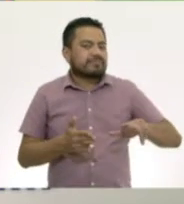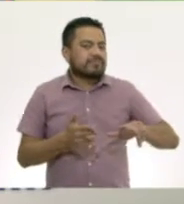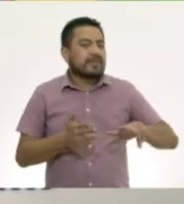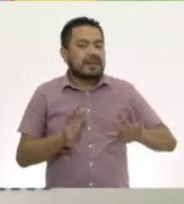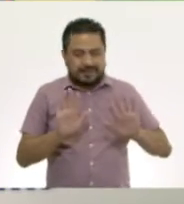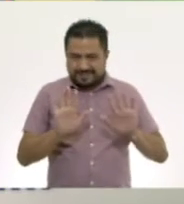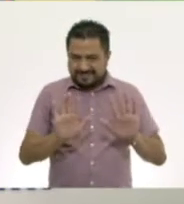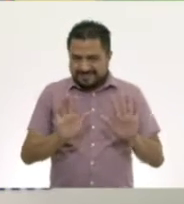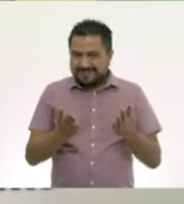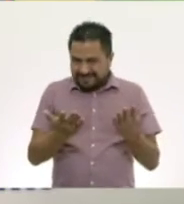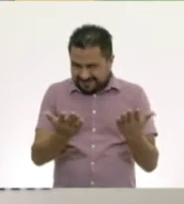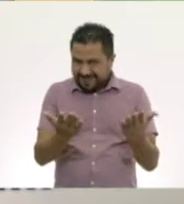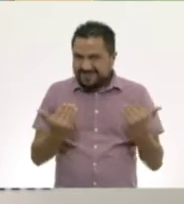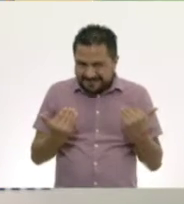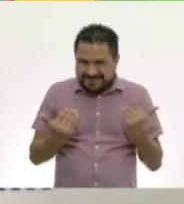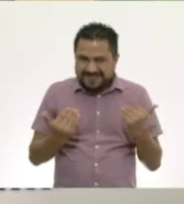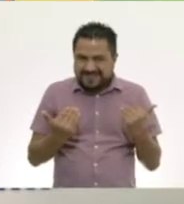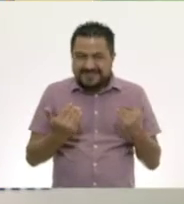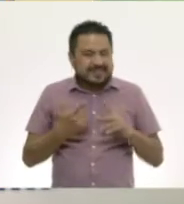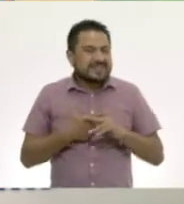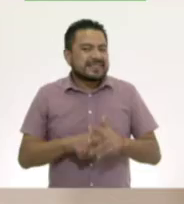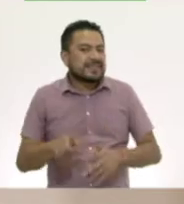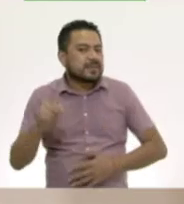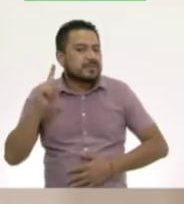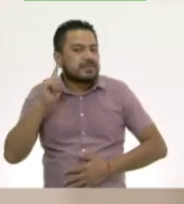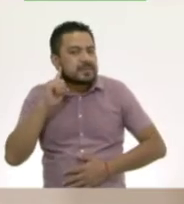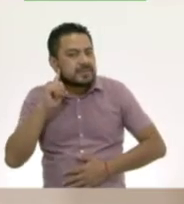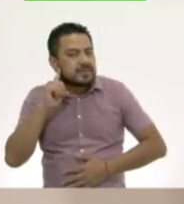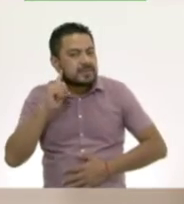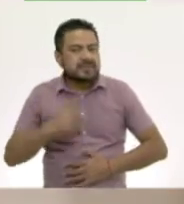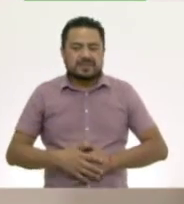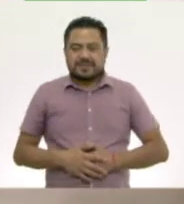¿Prevenidas? ¿Prevenidos? ¡Que suene otra vez!